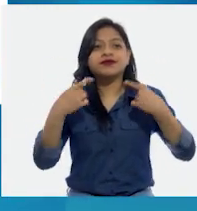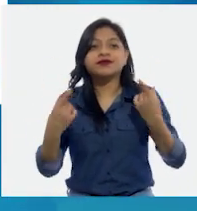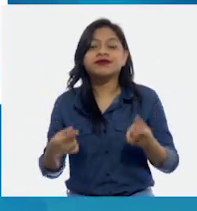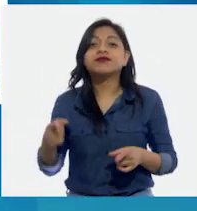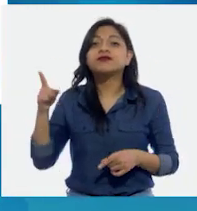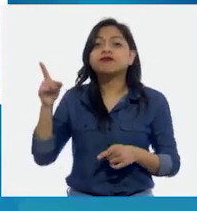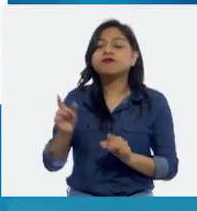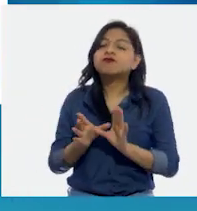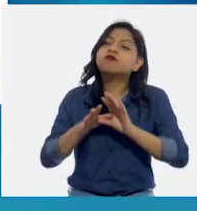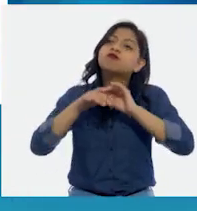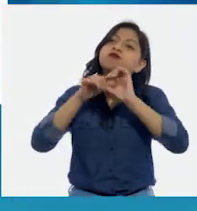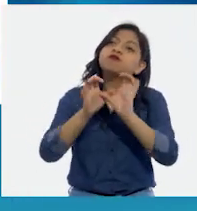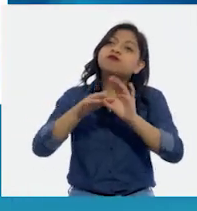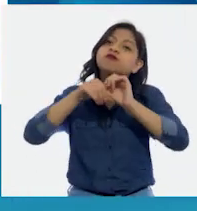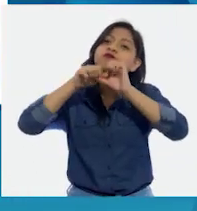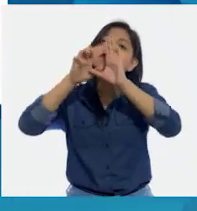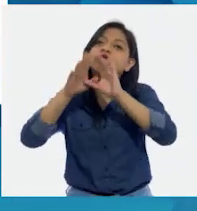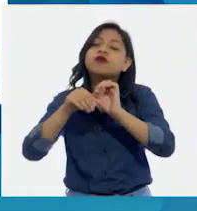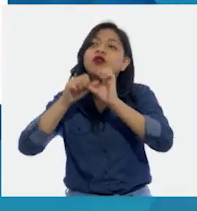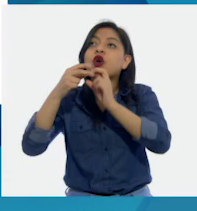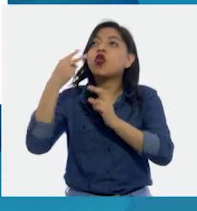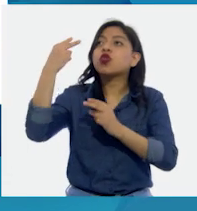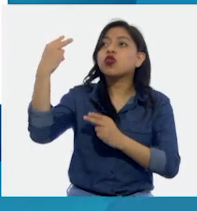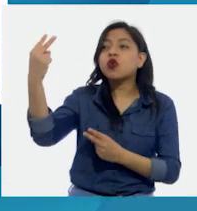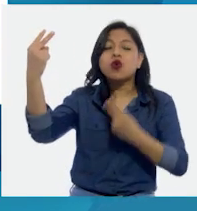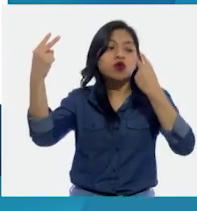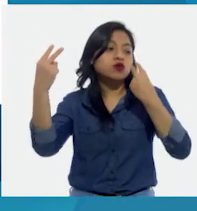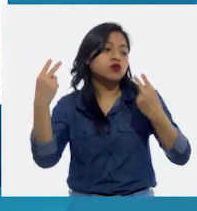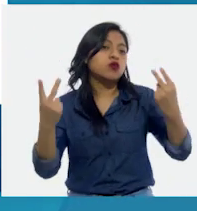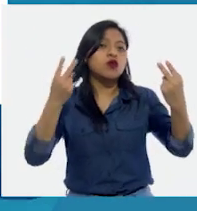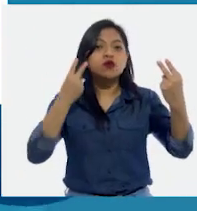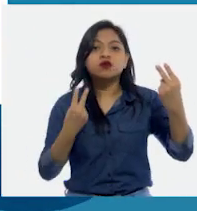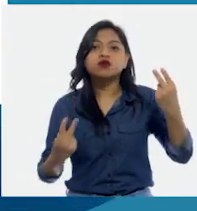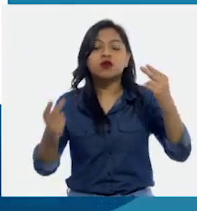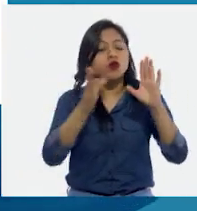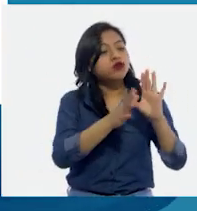piruetas, volando de dos en dos.